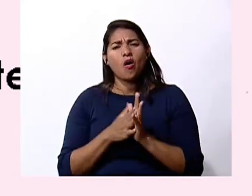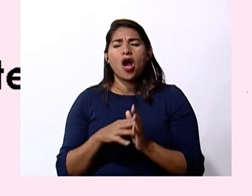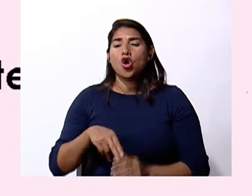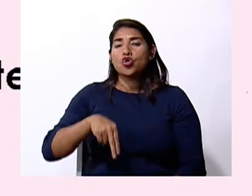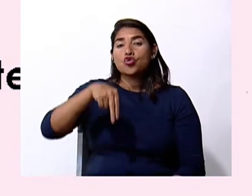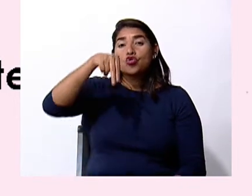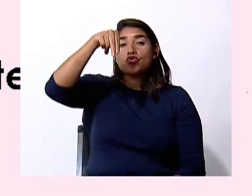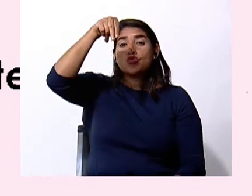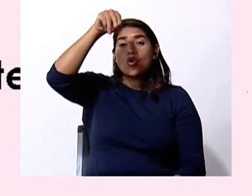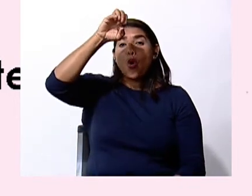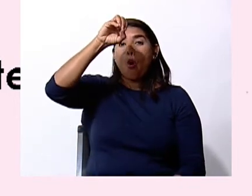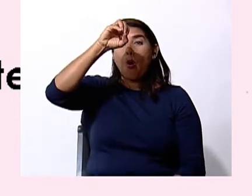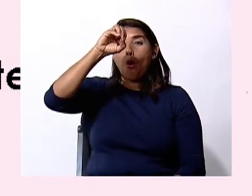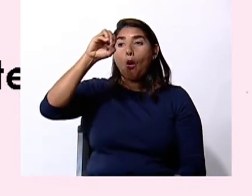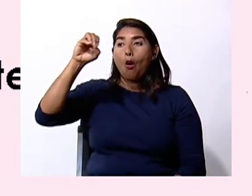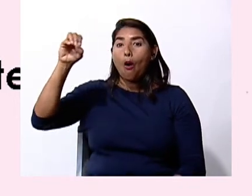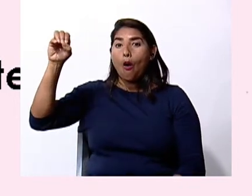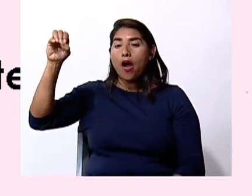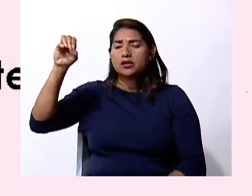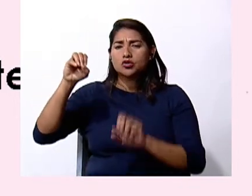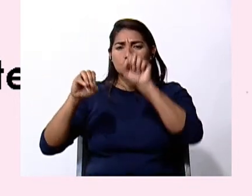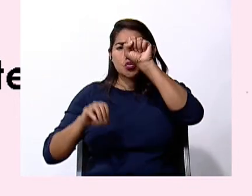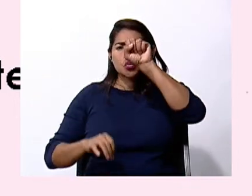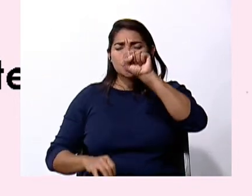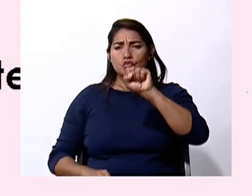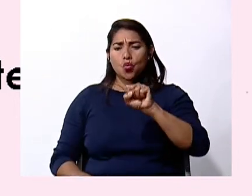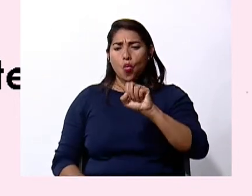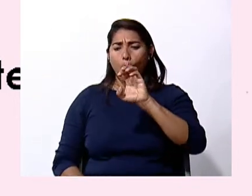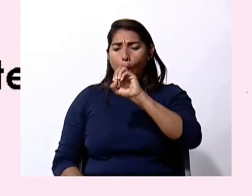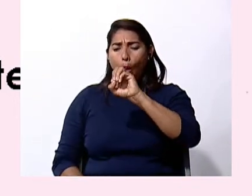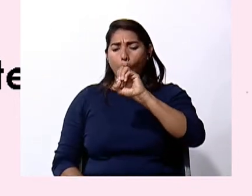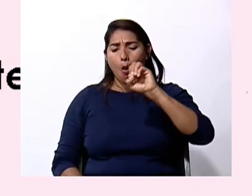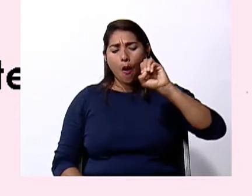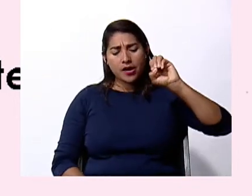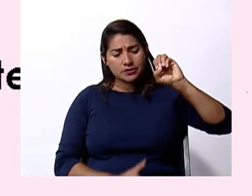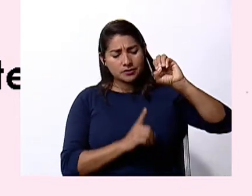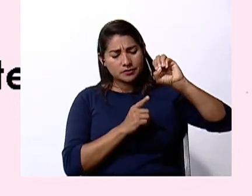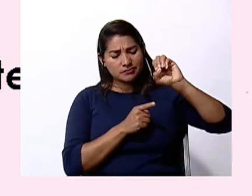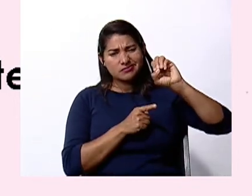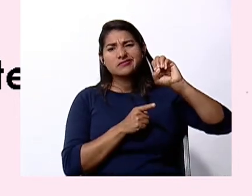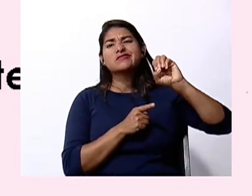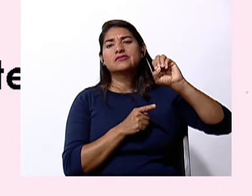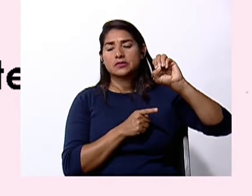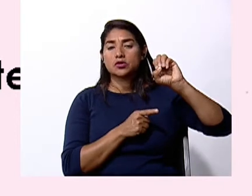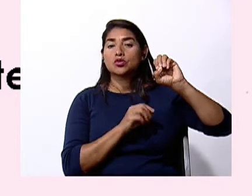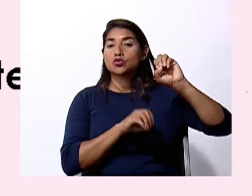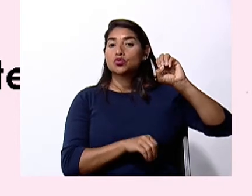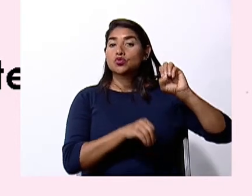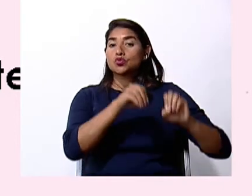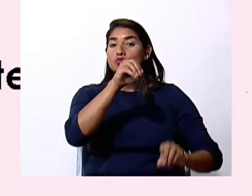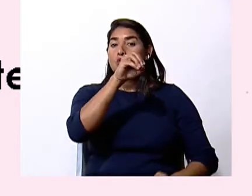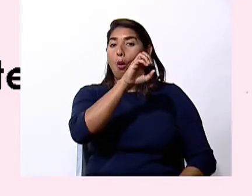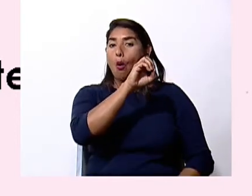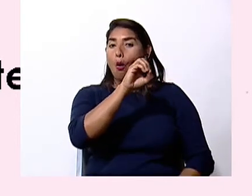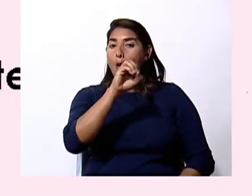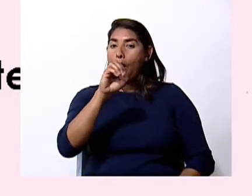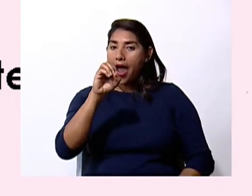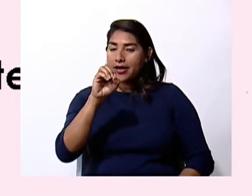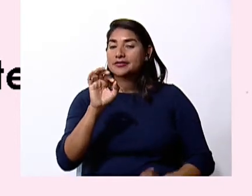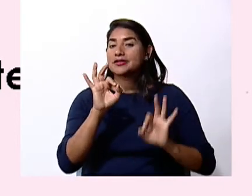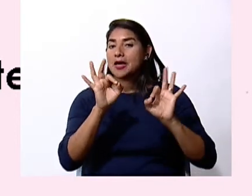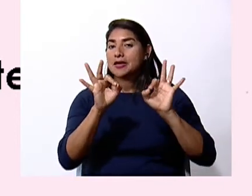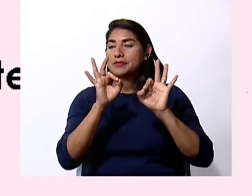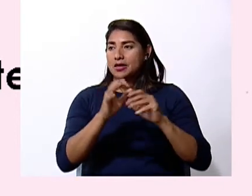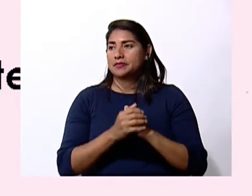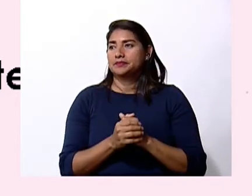noroeste entre el sur y el oeste el sur oeste muy bien